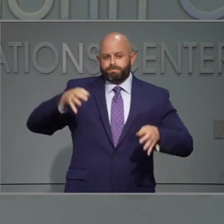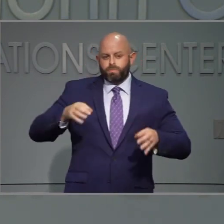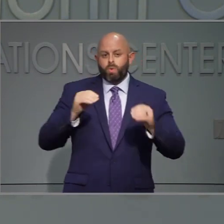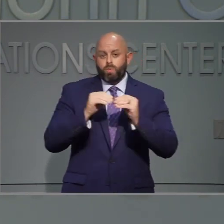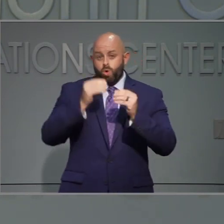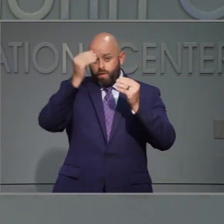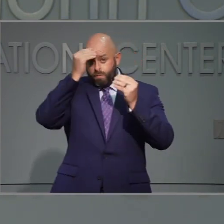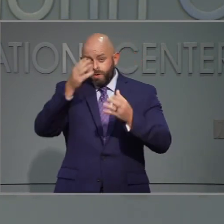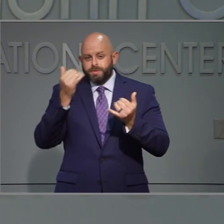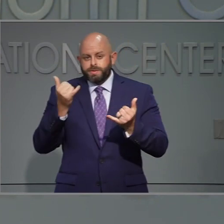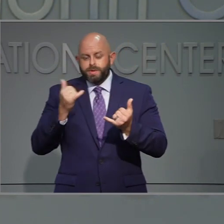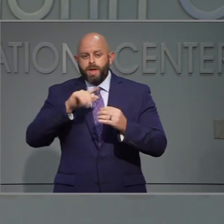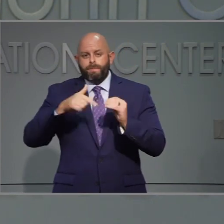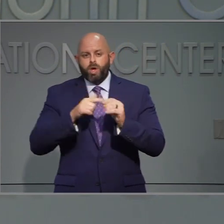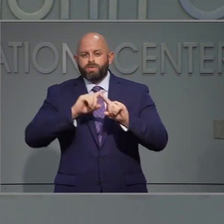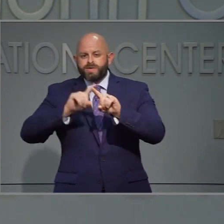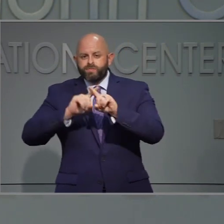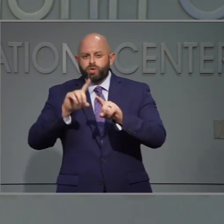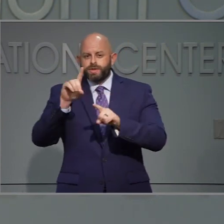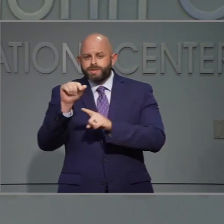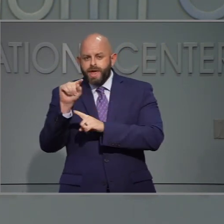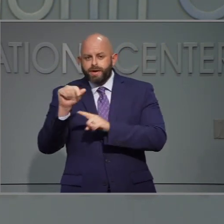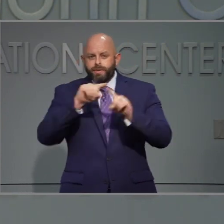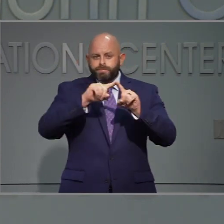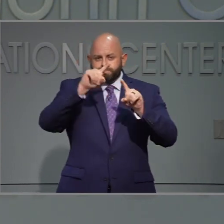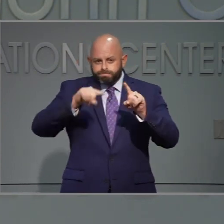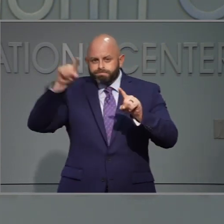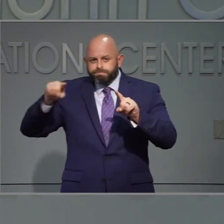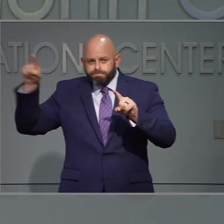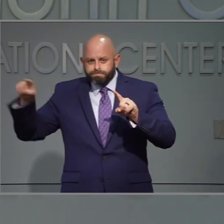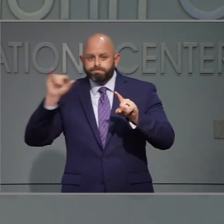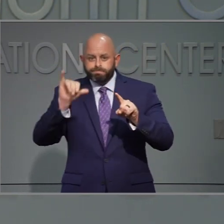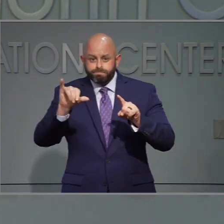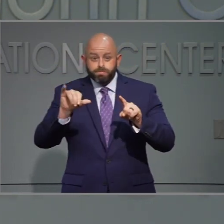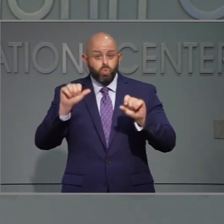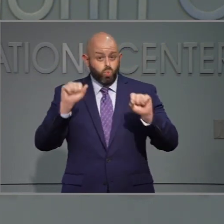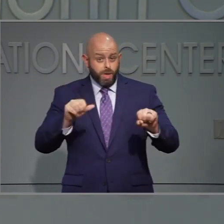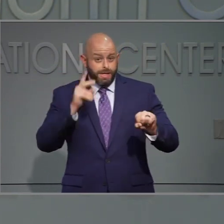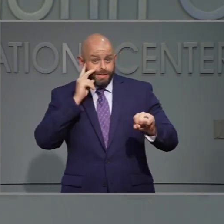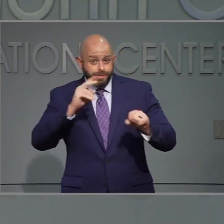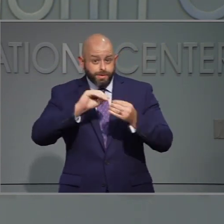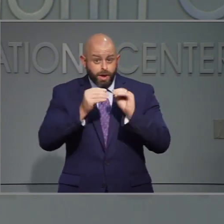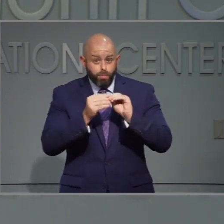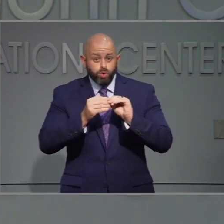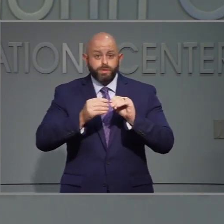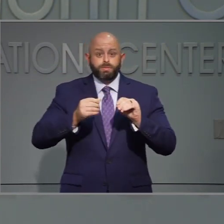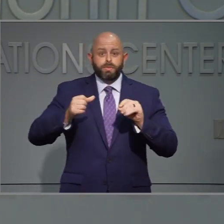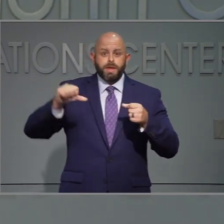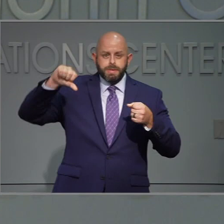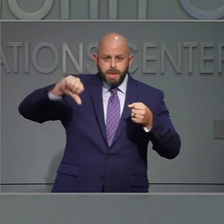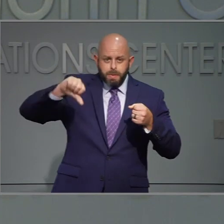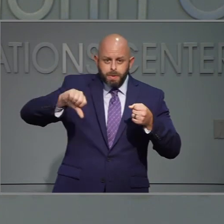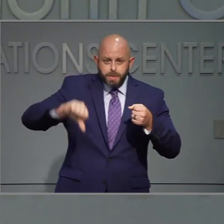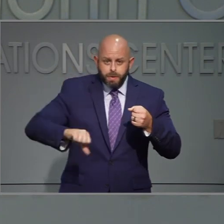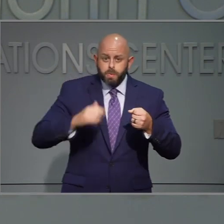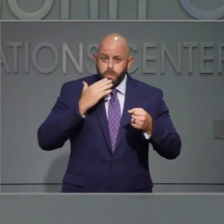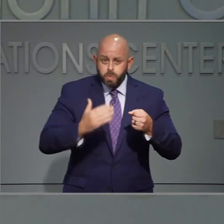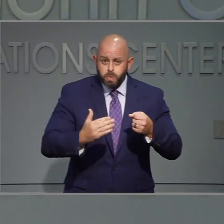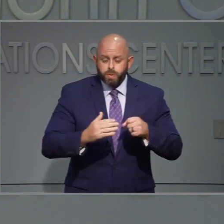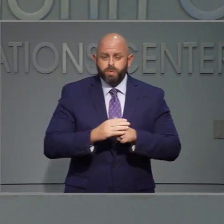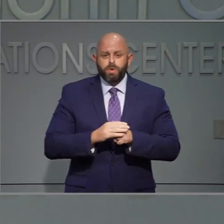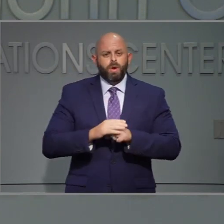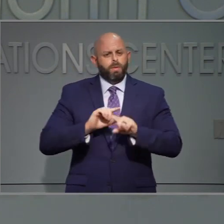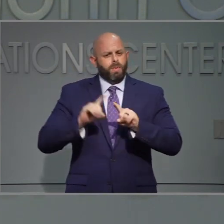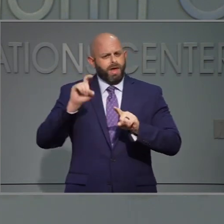Departamento de Salud y Servicios Humanos de Carolina del Norte. Como verán, estamos progresando y eso me motiva, pero tenemos que continuar